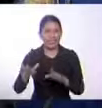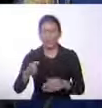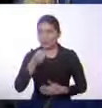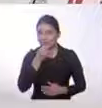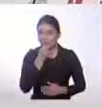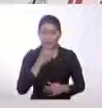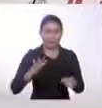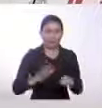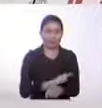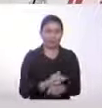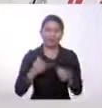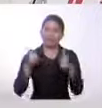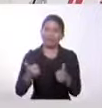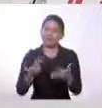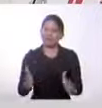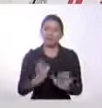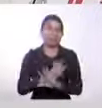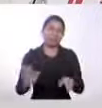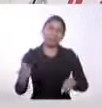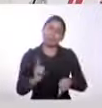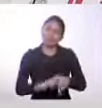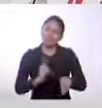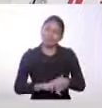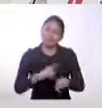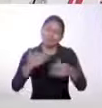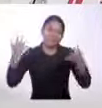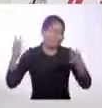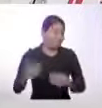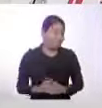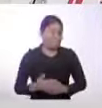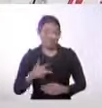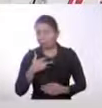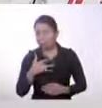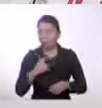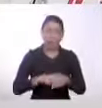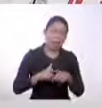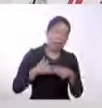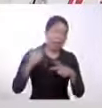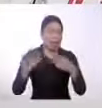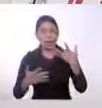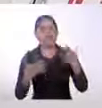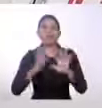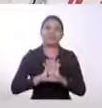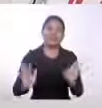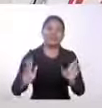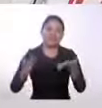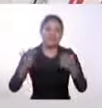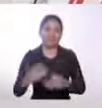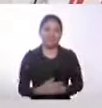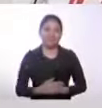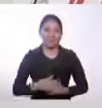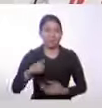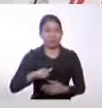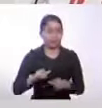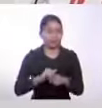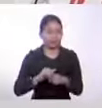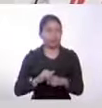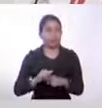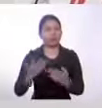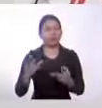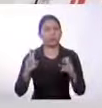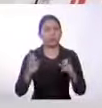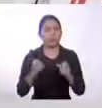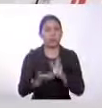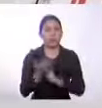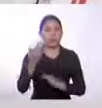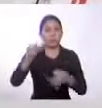haber estado con nosotros. Bueno, Emerson, se nos agota el tiempo, no nos damos cuenta y de repente tenemos que irnos. Pero bueno, esto es nada más un refuerzo para el desarrollo de